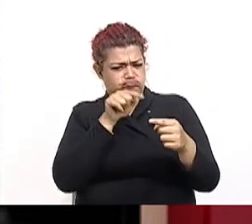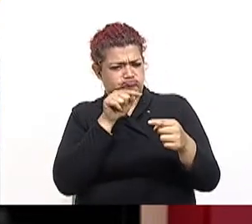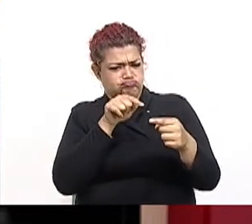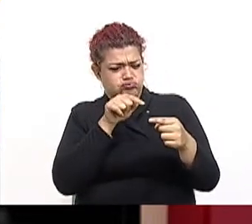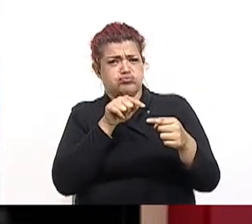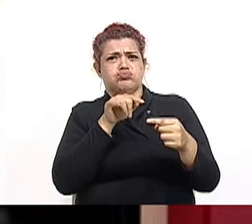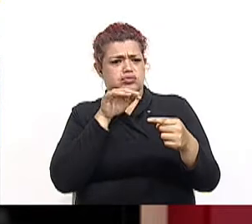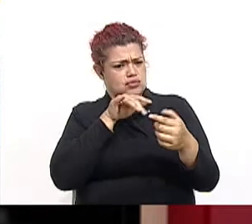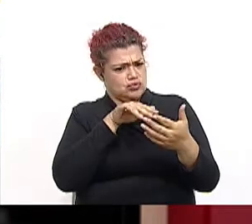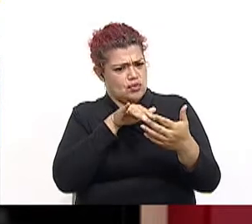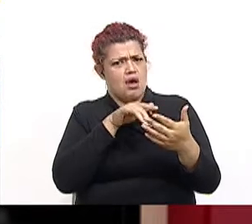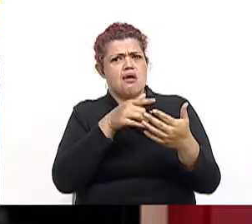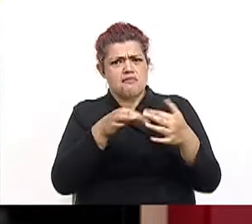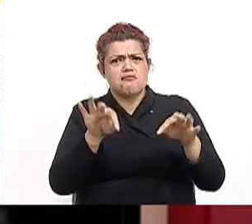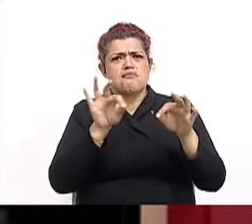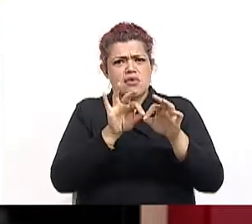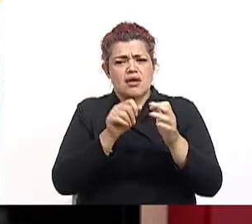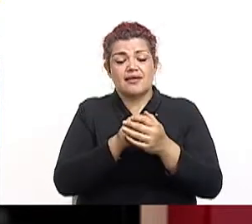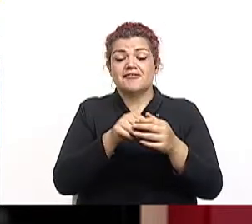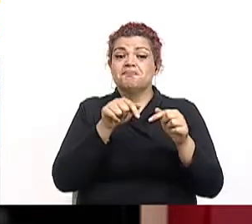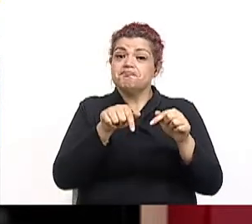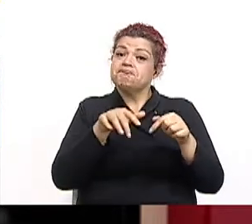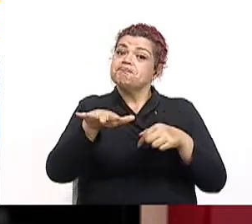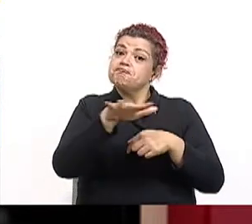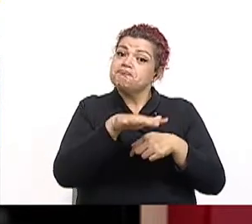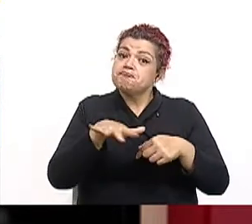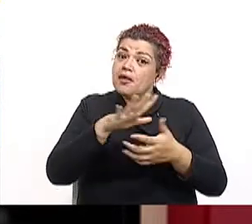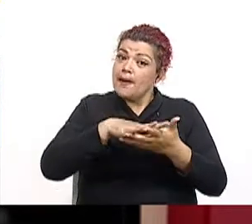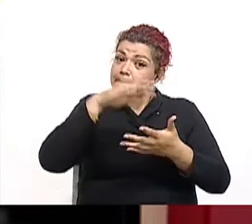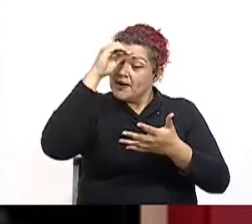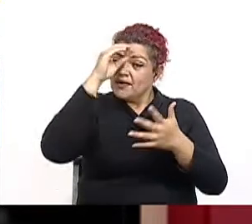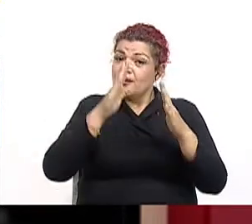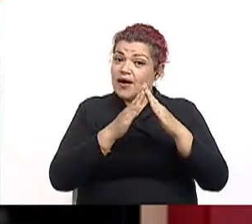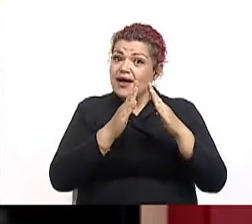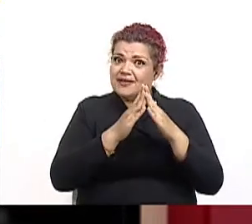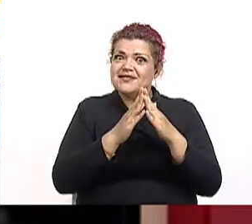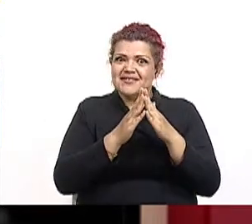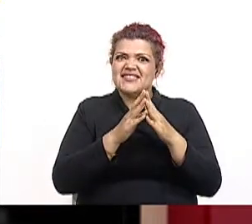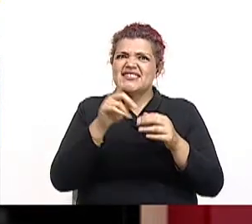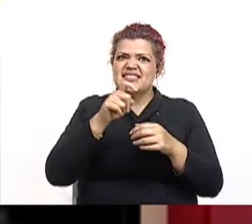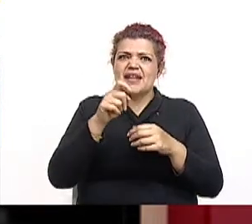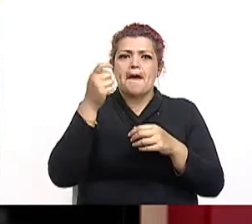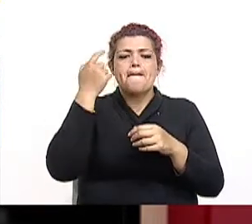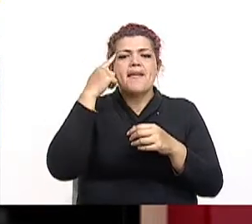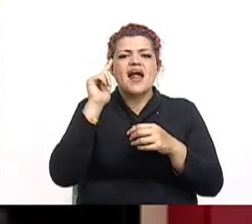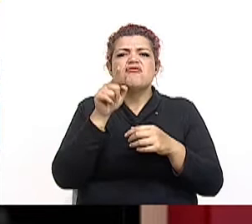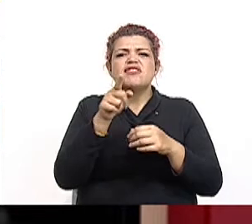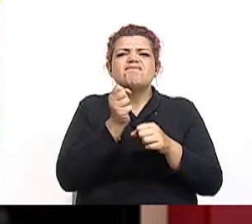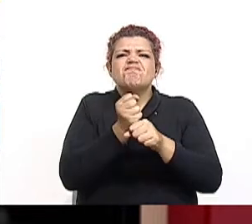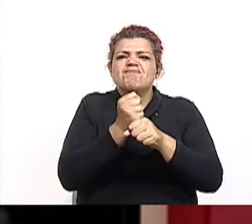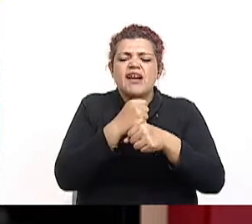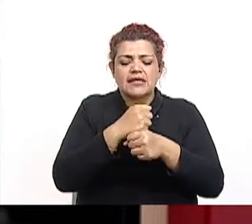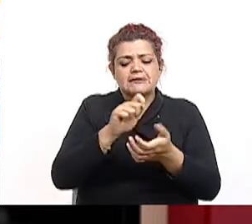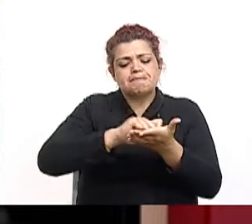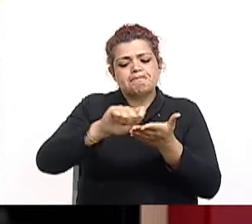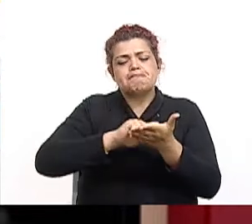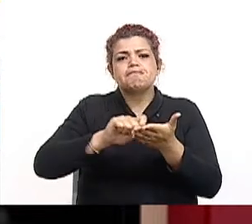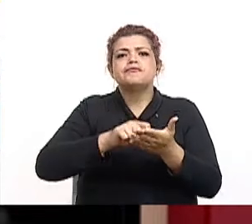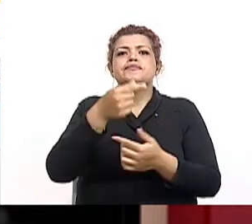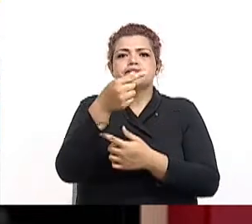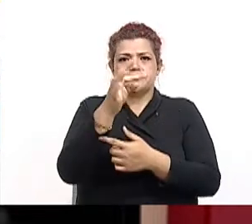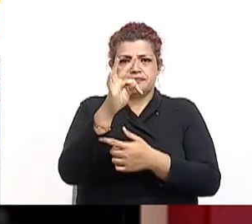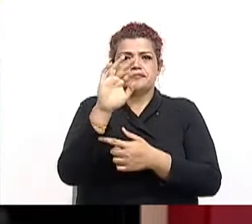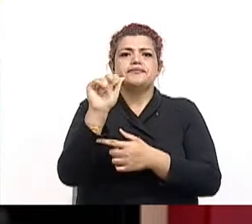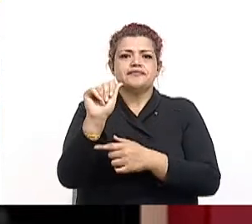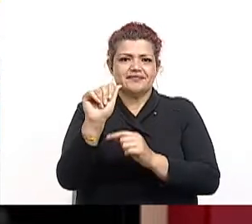este espacio de Aprendo en Casa es necesario y es propicio para que puedas resolver las guías de trabajo